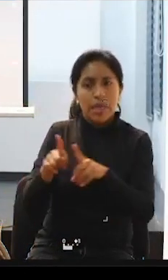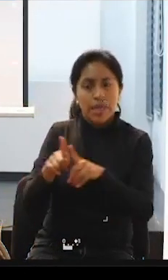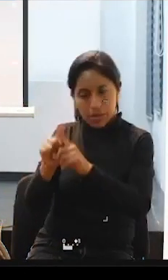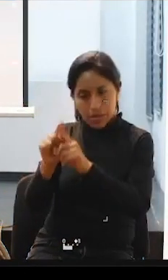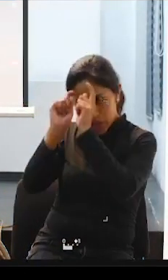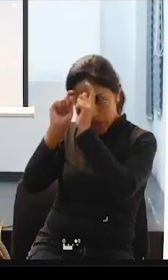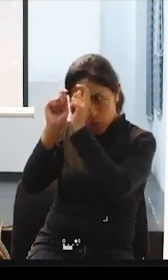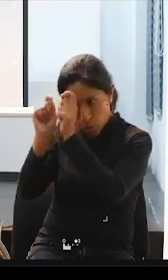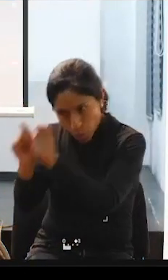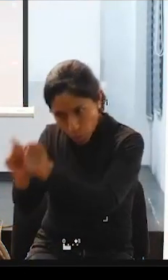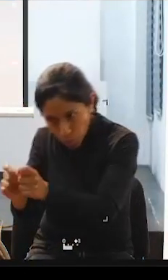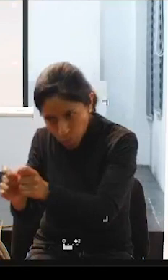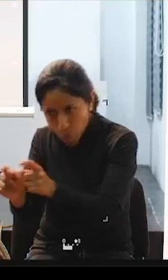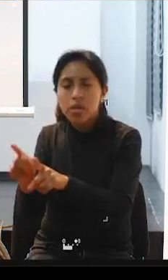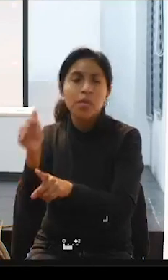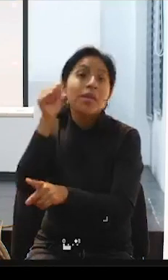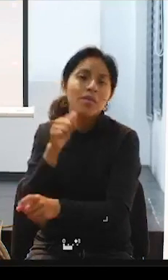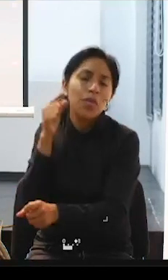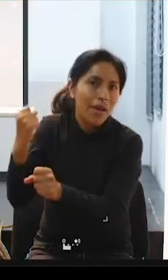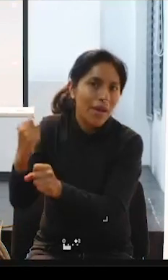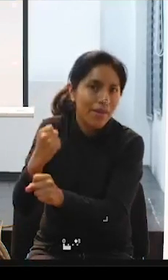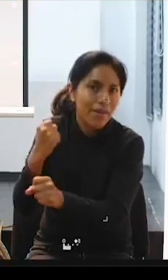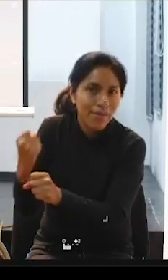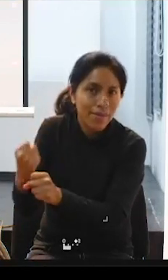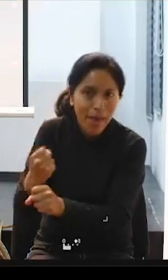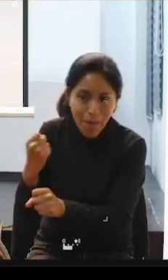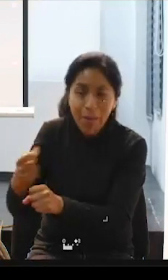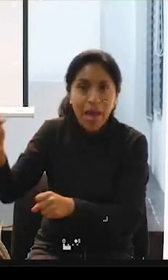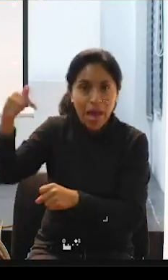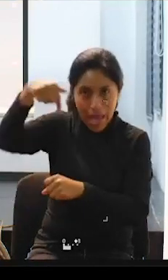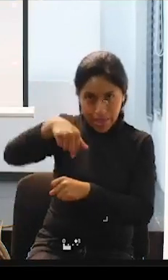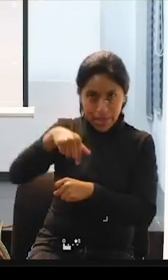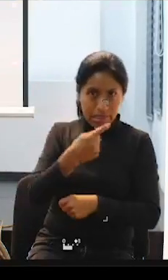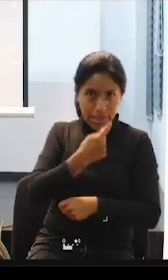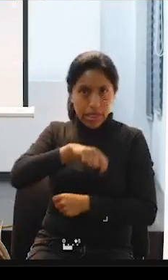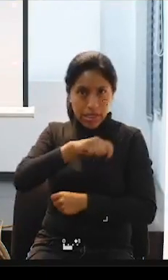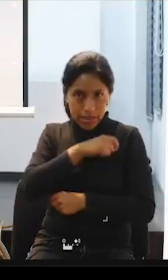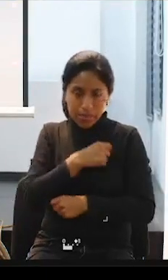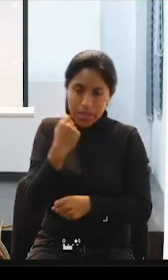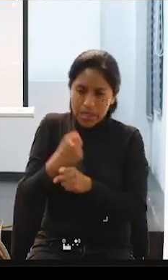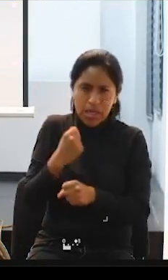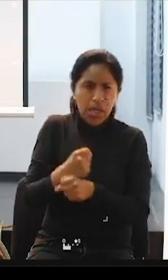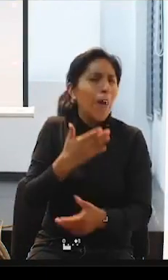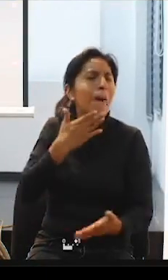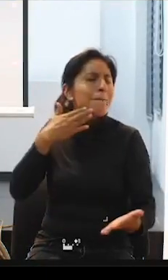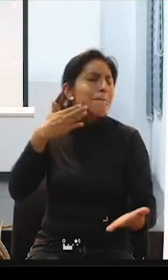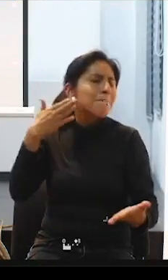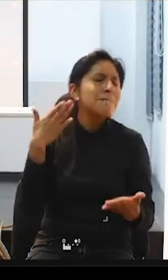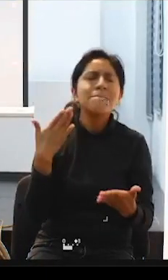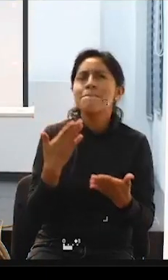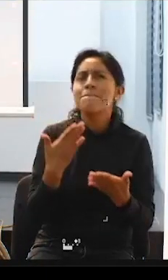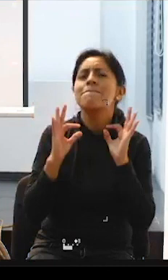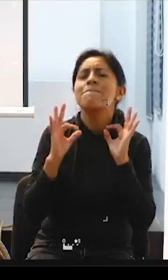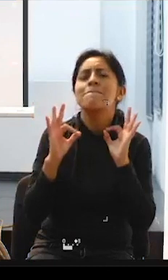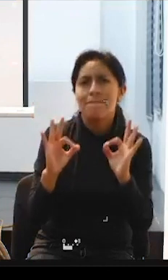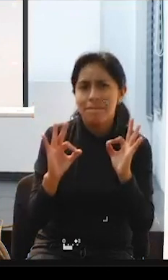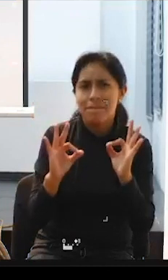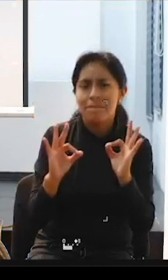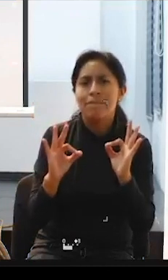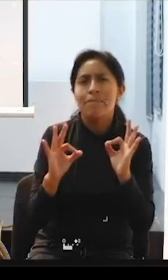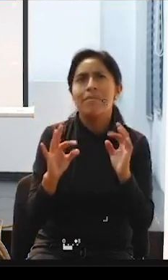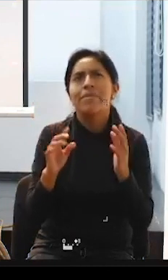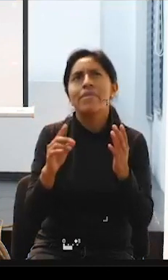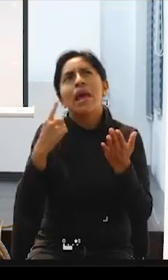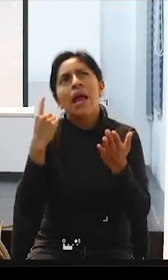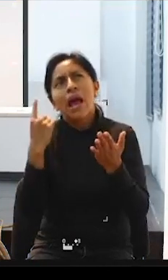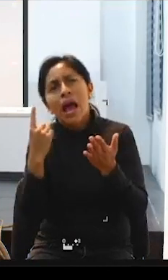ellas, a las trabajadoras que han trabajado conmigo y se han portado muy bien, a veces un poco roto en meyes porque